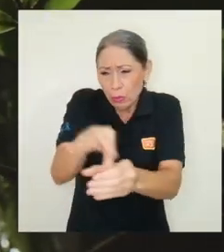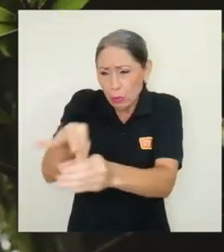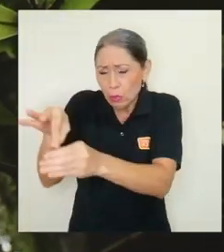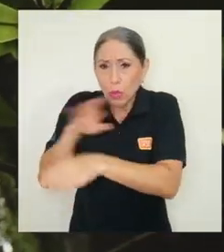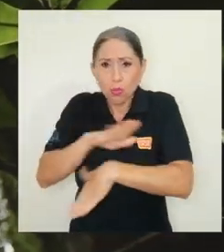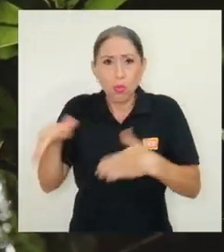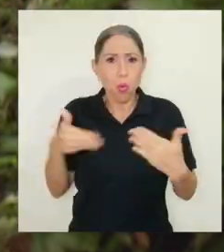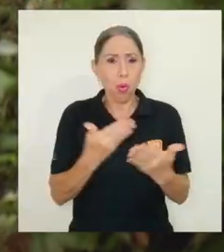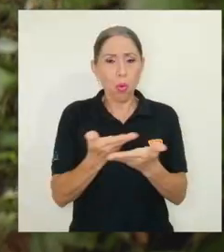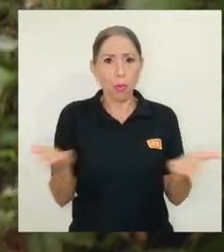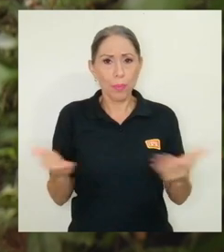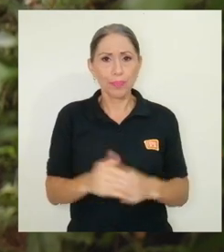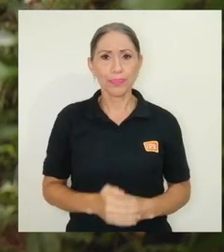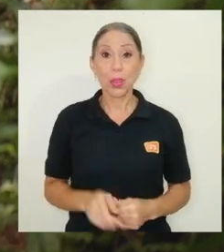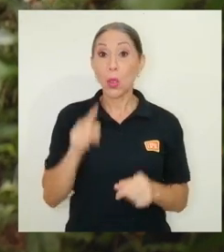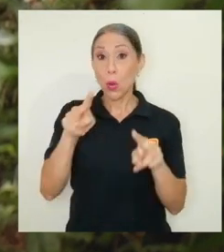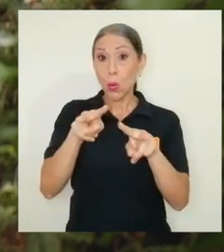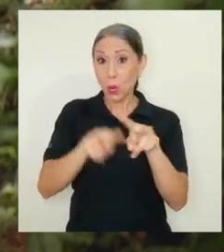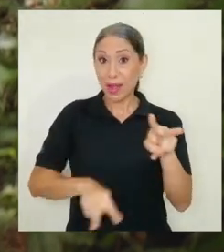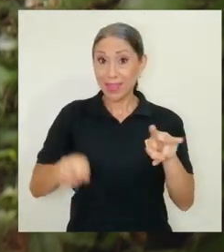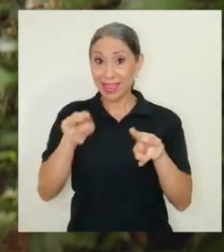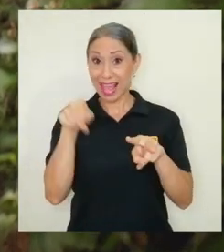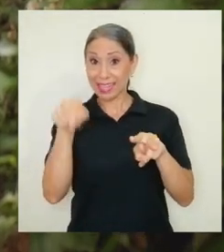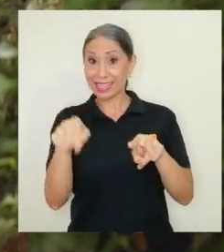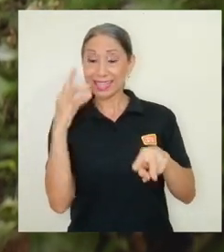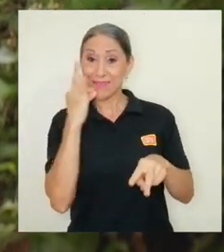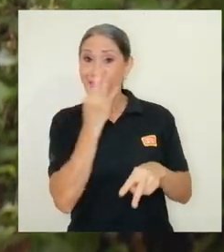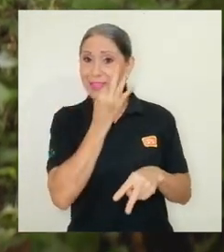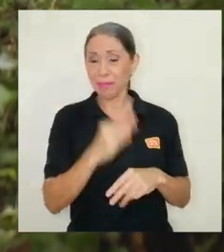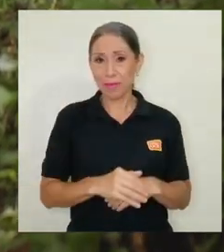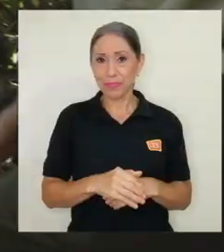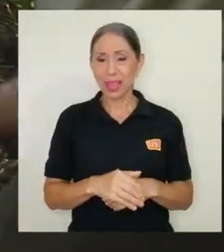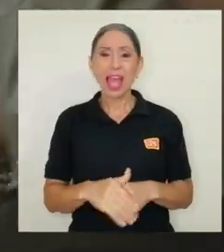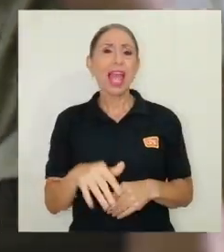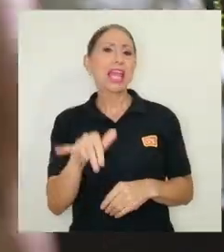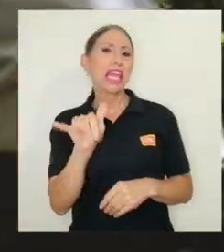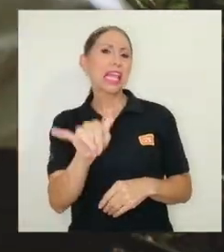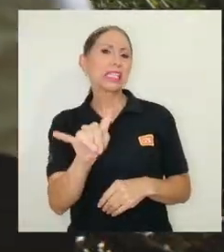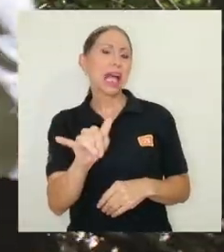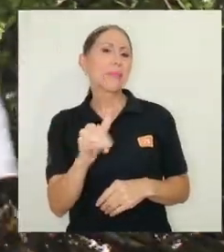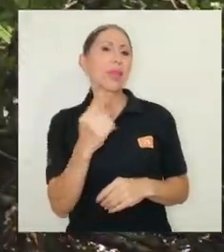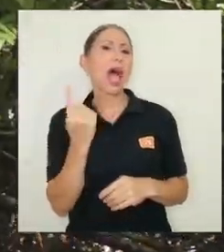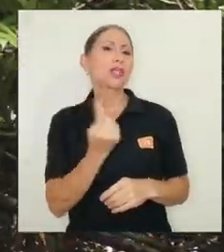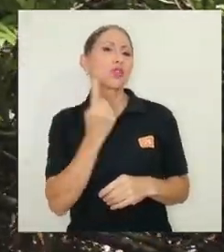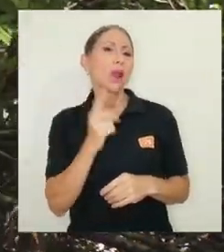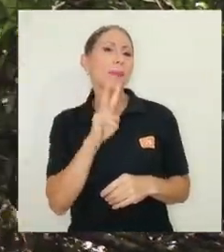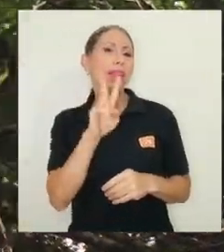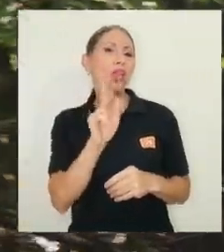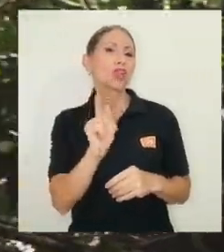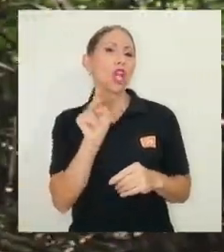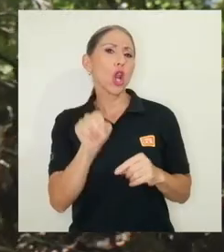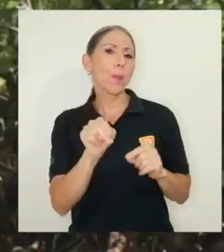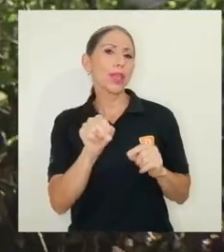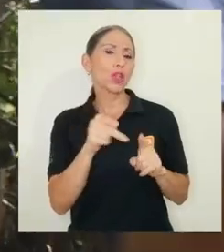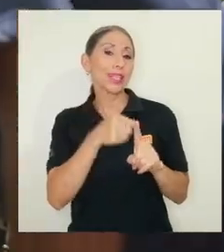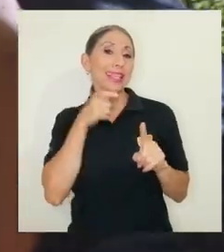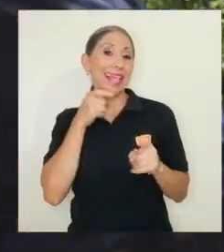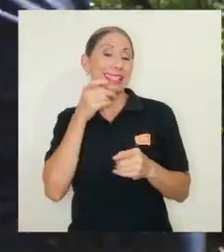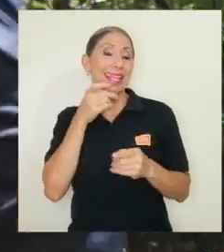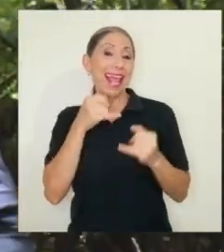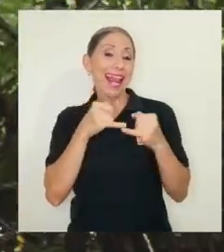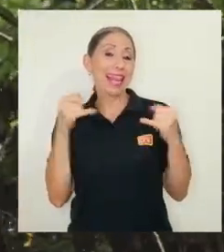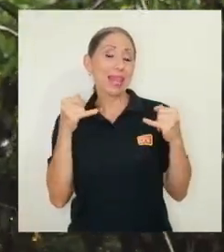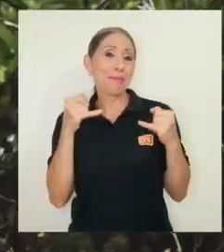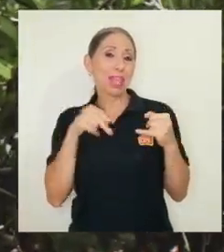una de las ventajas que ofrece esta reserva es que se encuentra a tan solo dos kilómetros del límite norte del